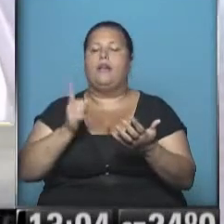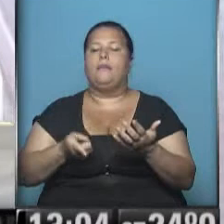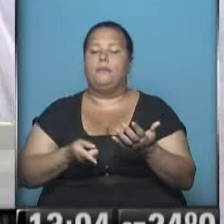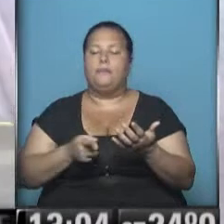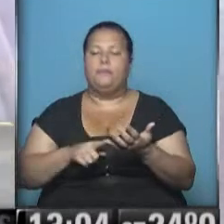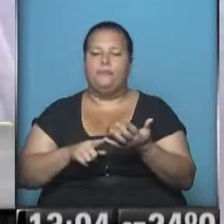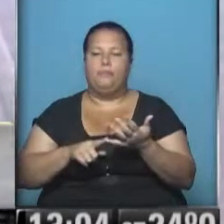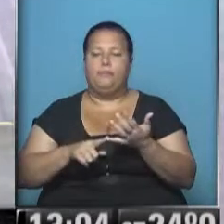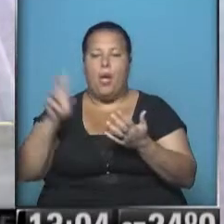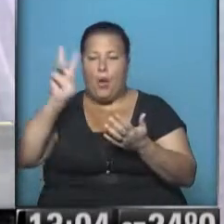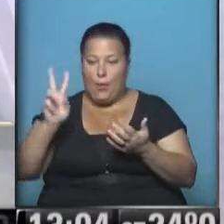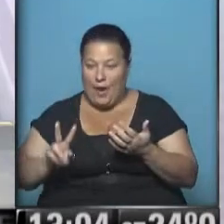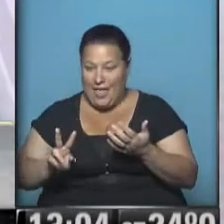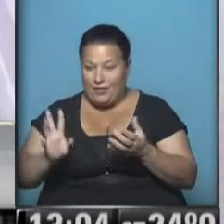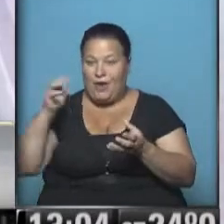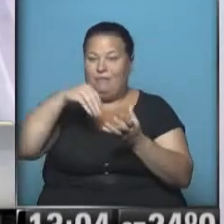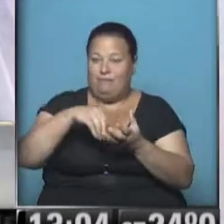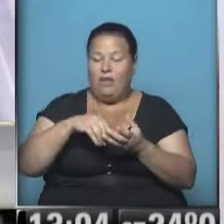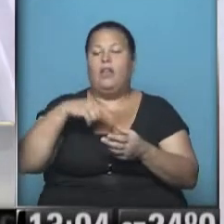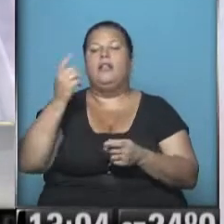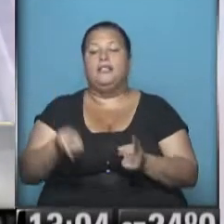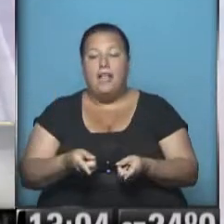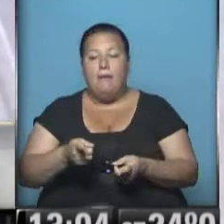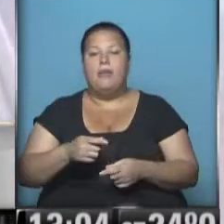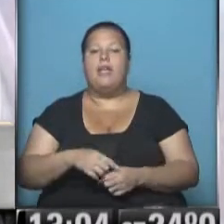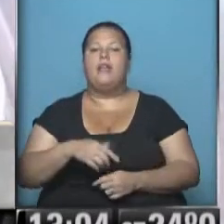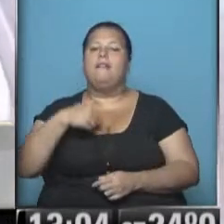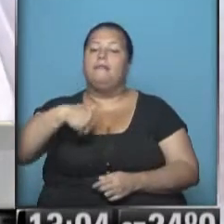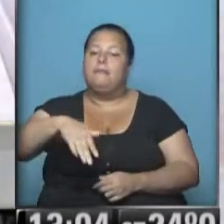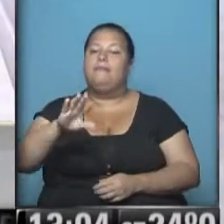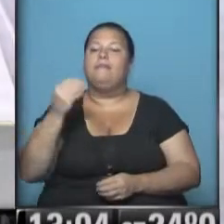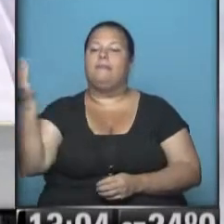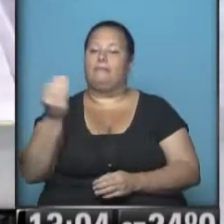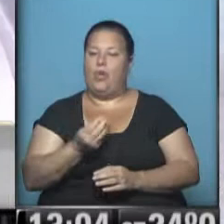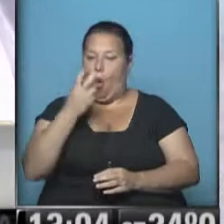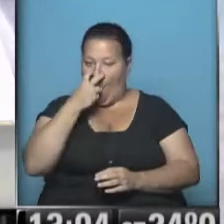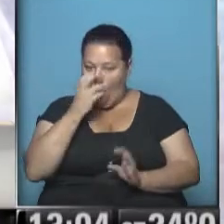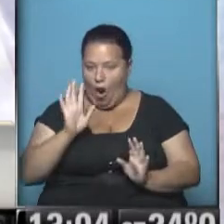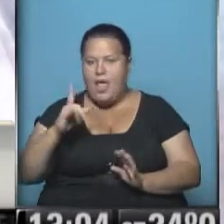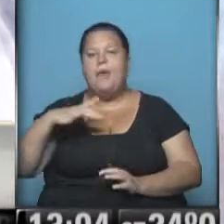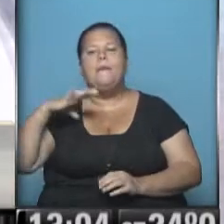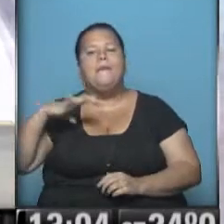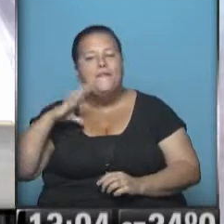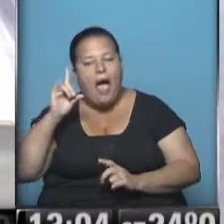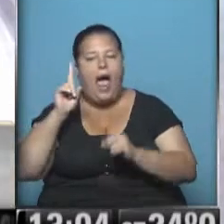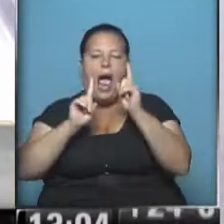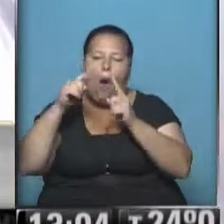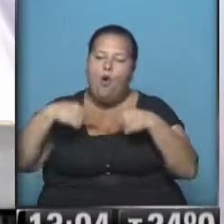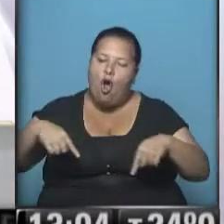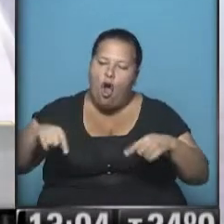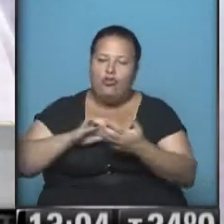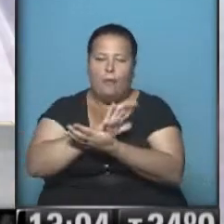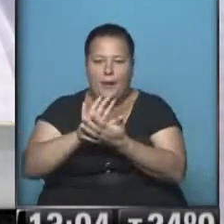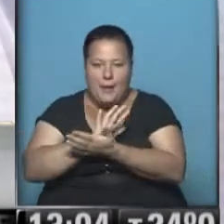Venezuela como miembro pleno. Y ya también se le está dando ese lugar a Bolivia, aunque faltan todavía algunos detalles técnicos